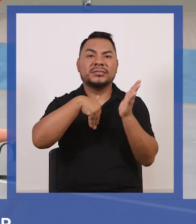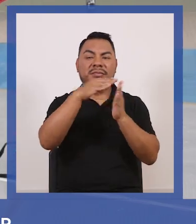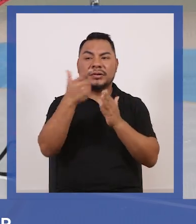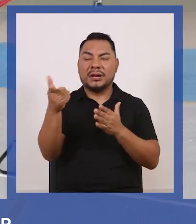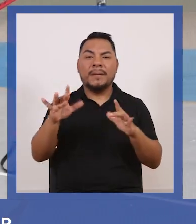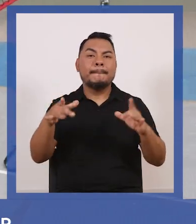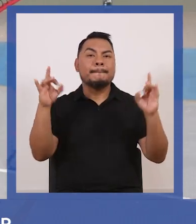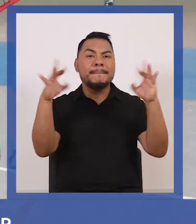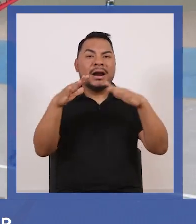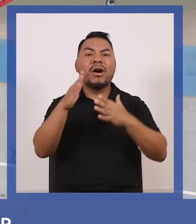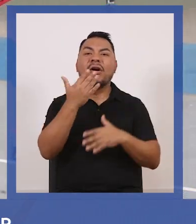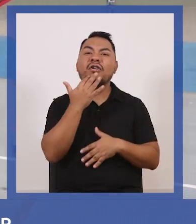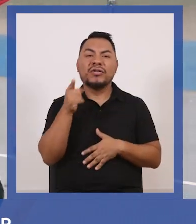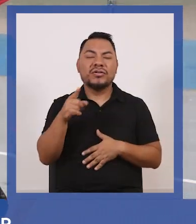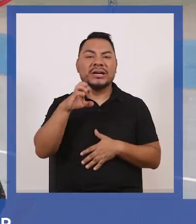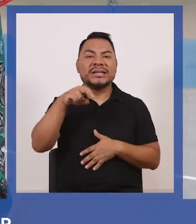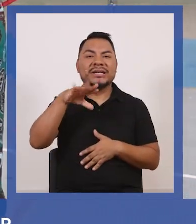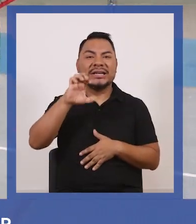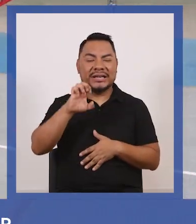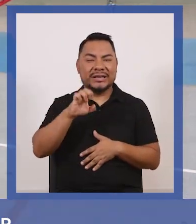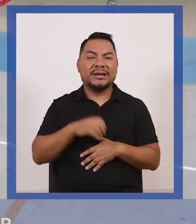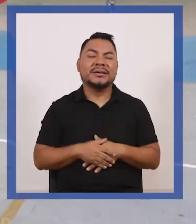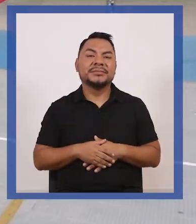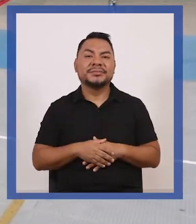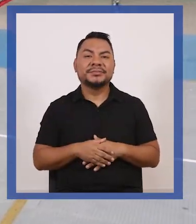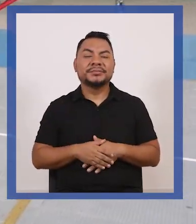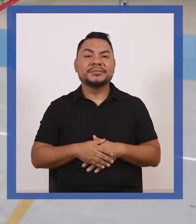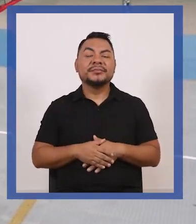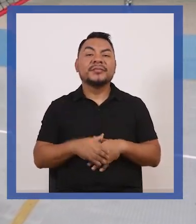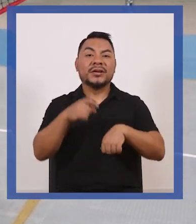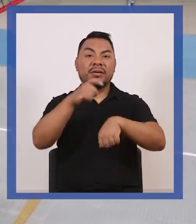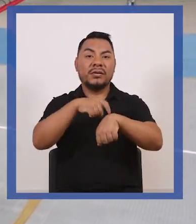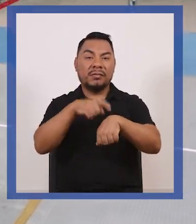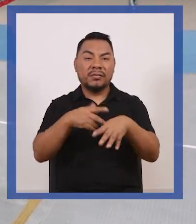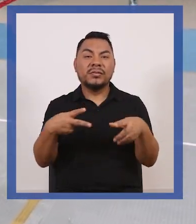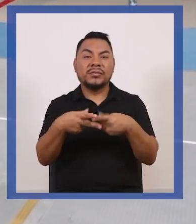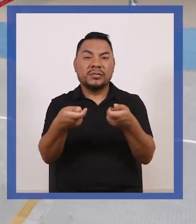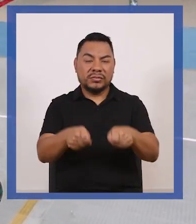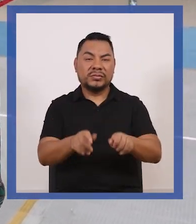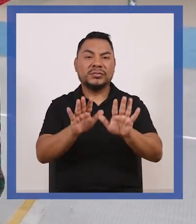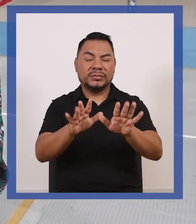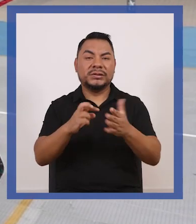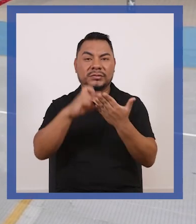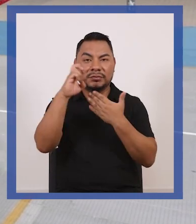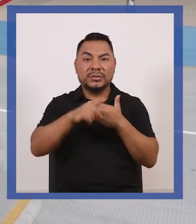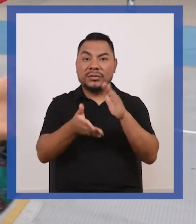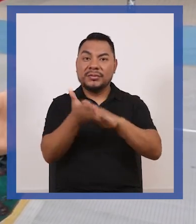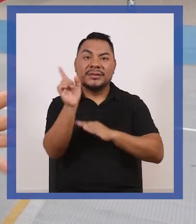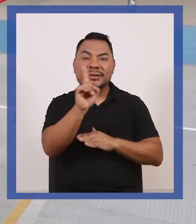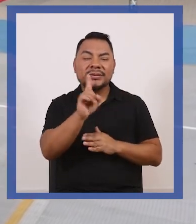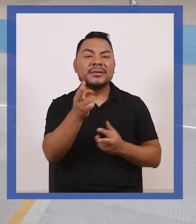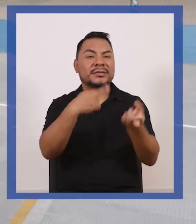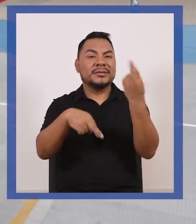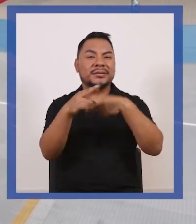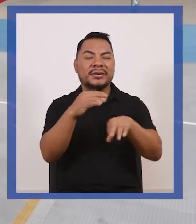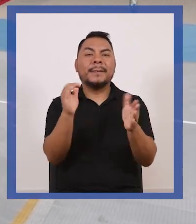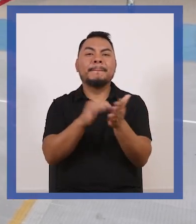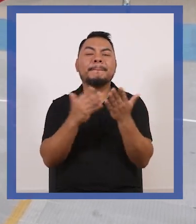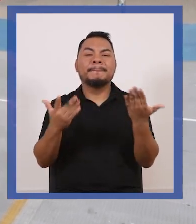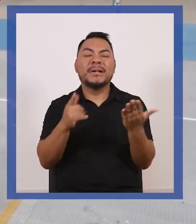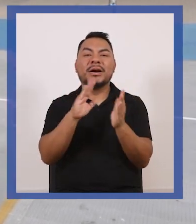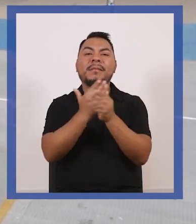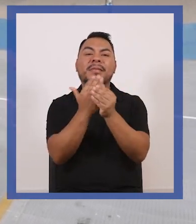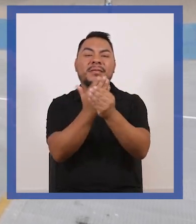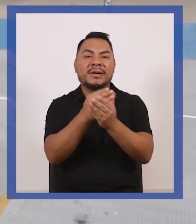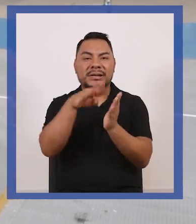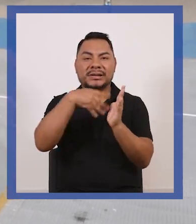del mago del color Enrique Galdos Rivas momento de hacer una nueva pausa en el programa no se muevan porque regresamos con nuestra